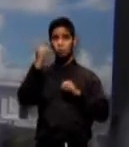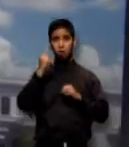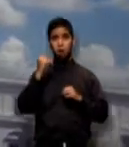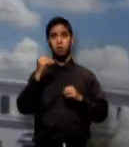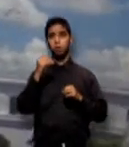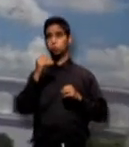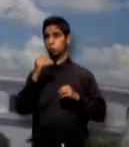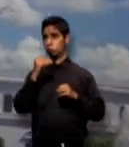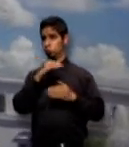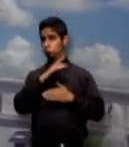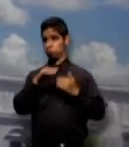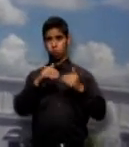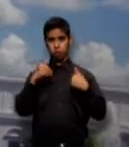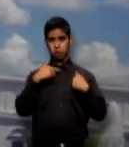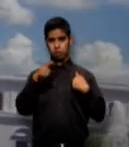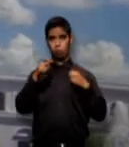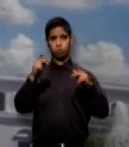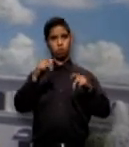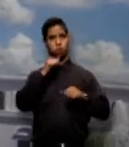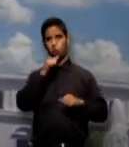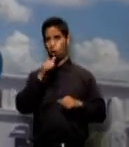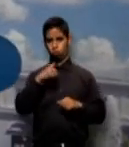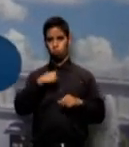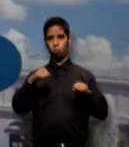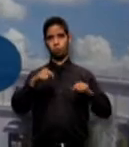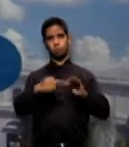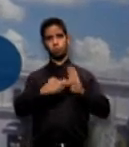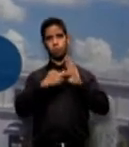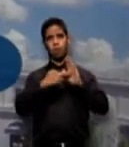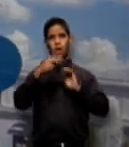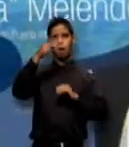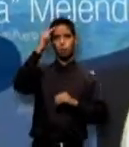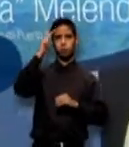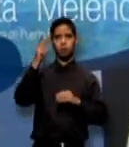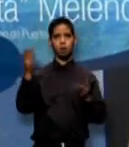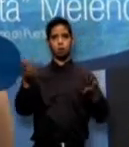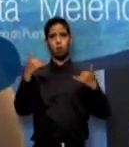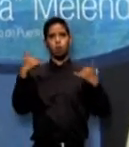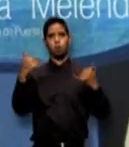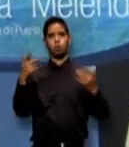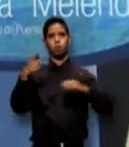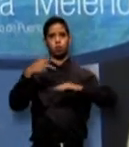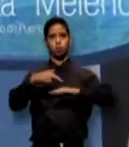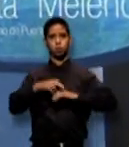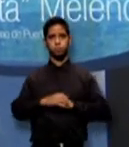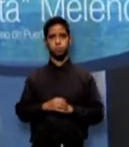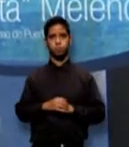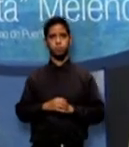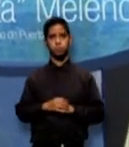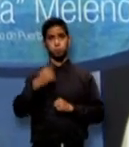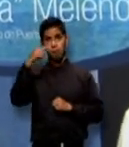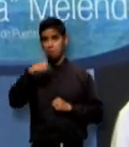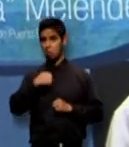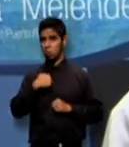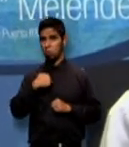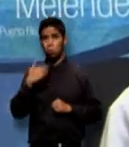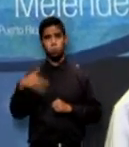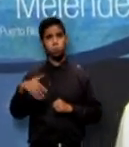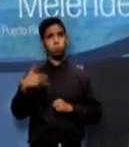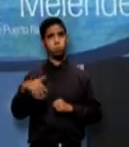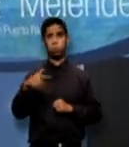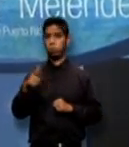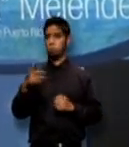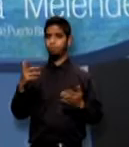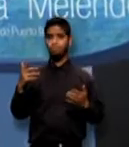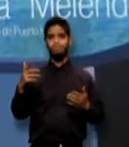mundo se le da esta oportunidad de representar a Ponce en los Juegos de Puerto Rico. Es un orgullo representar a Ponce ya que no se le da la oportunidad